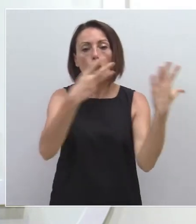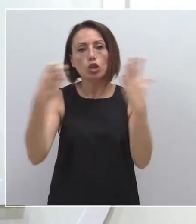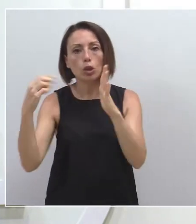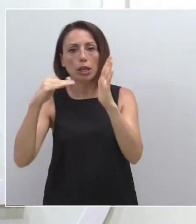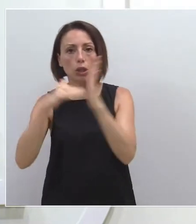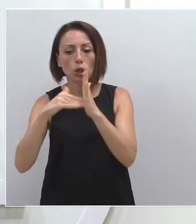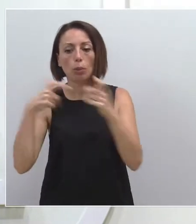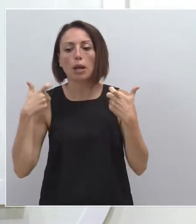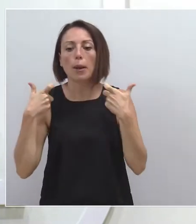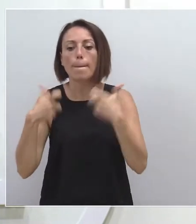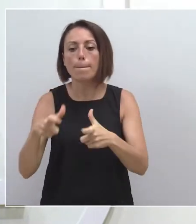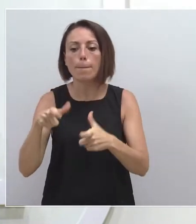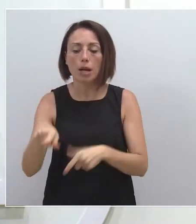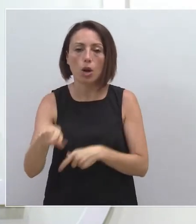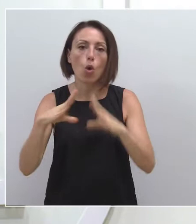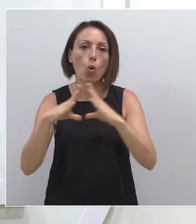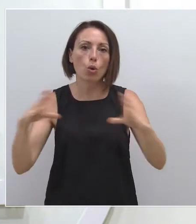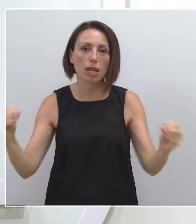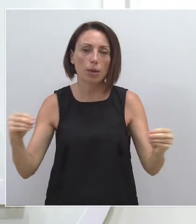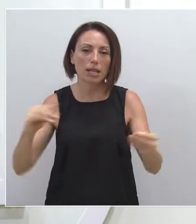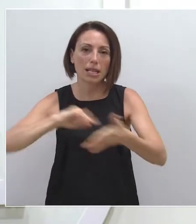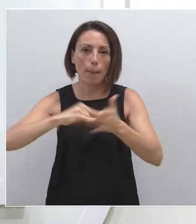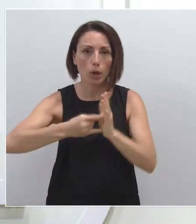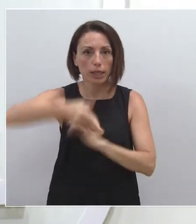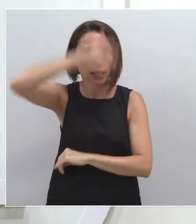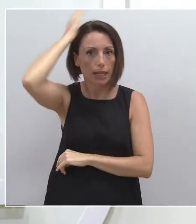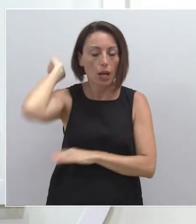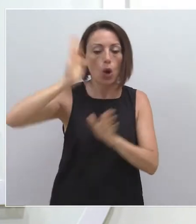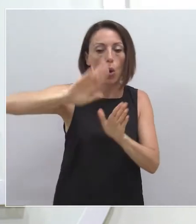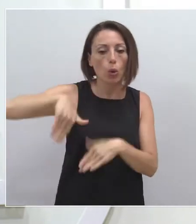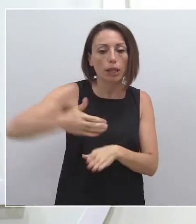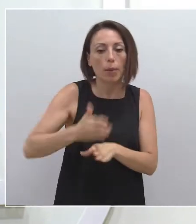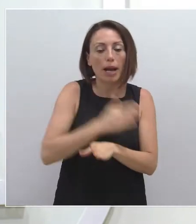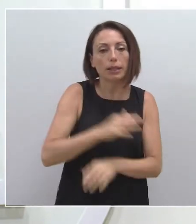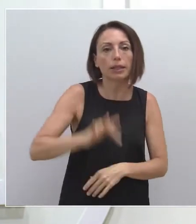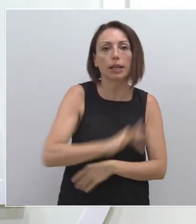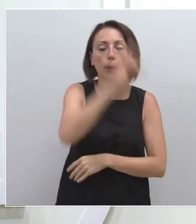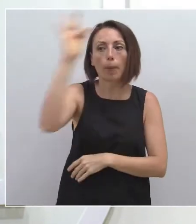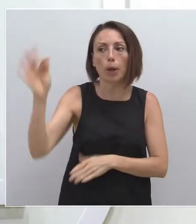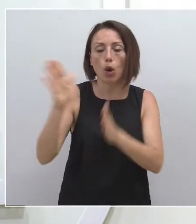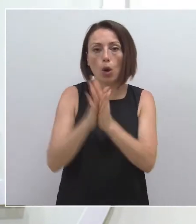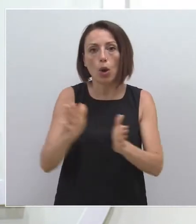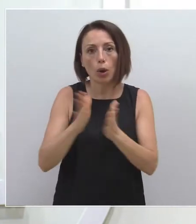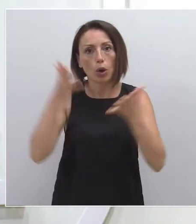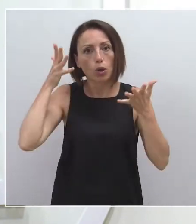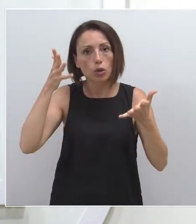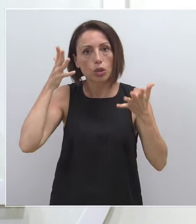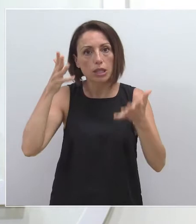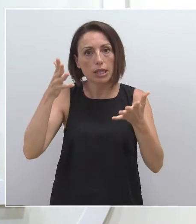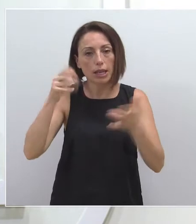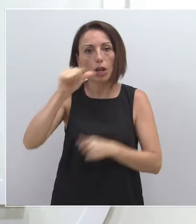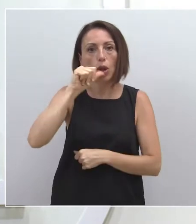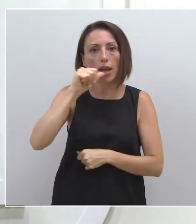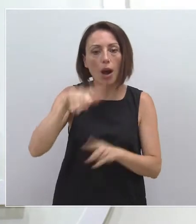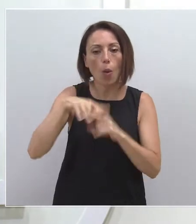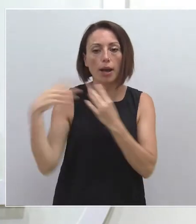corresponden a la Universidad Politécnica de Cartagena. Y, por último, antes de ceder la palabra a mi compañero consejero de Agua y Medio